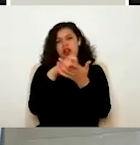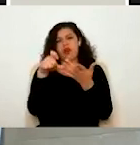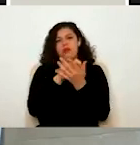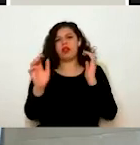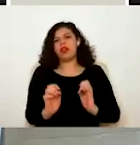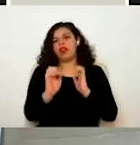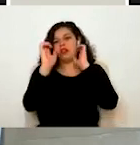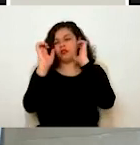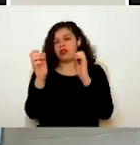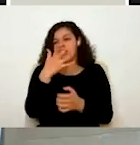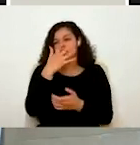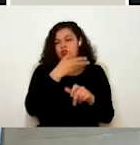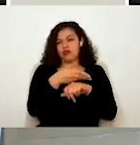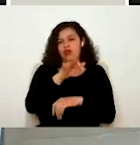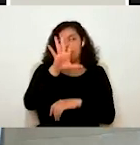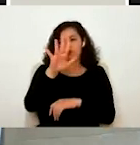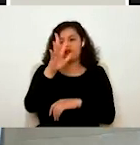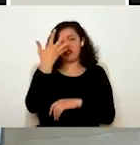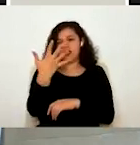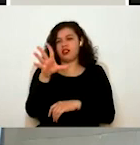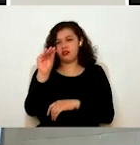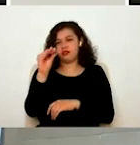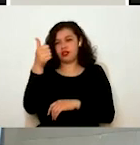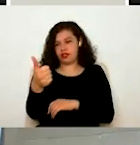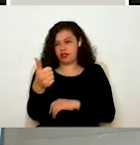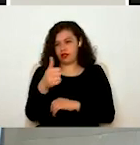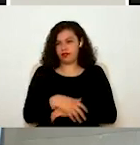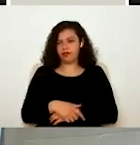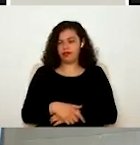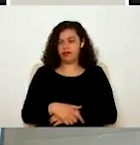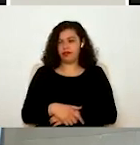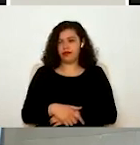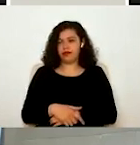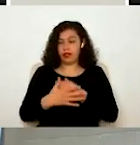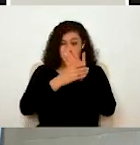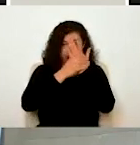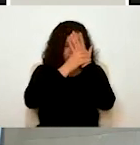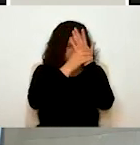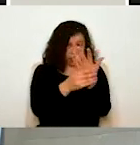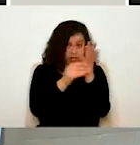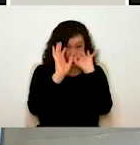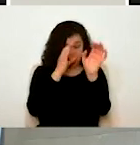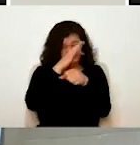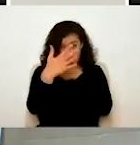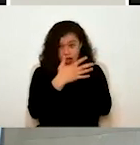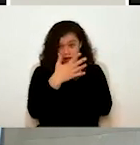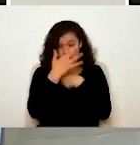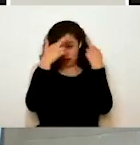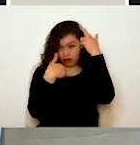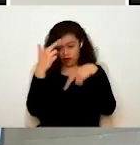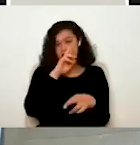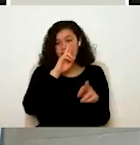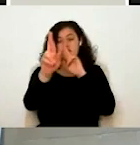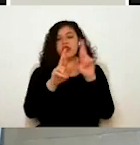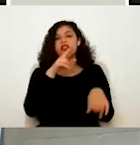del folio 5596, ya nos está diciendo que se le informa que podrá consultar la resolución de su